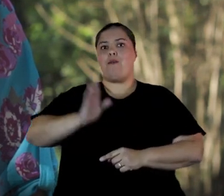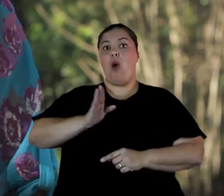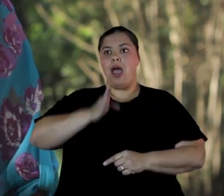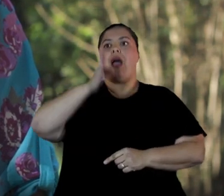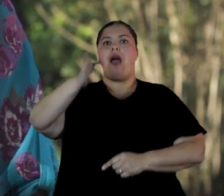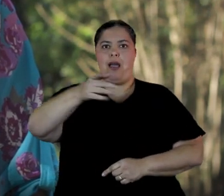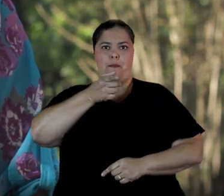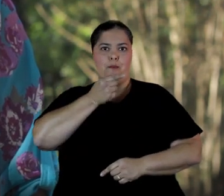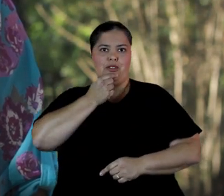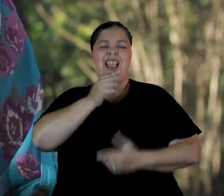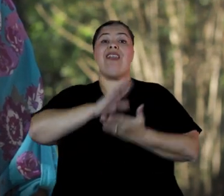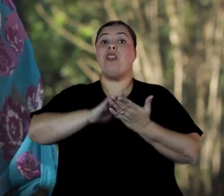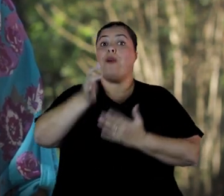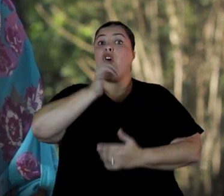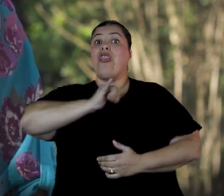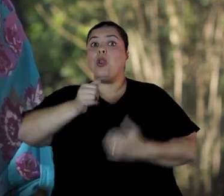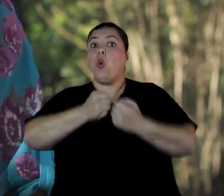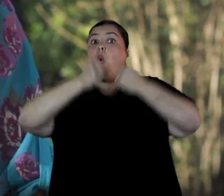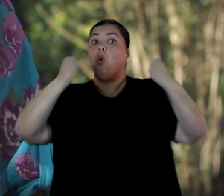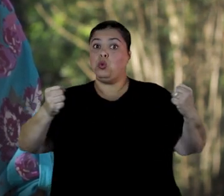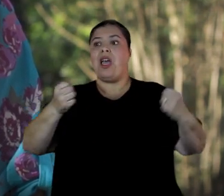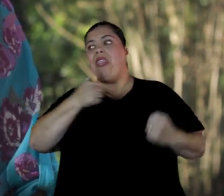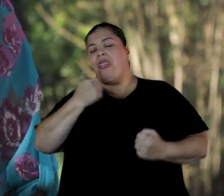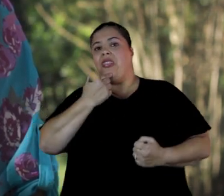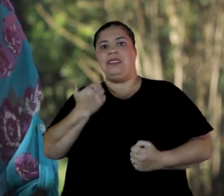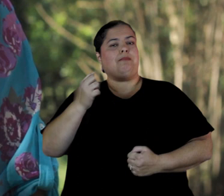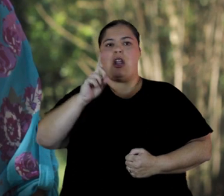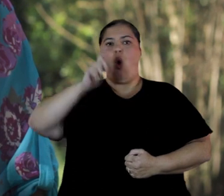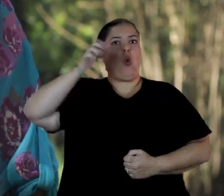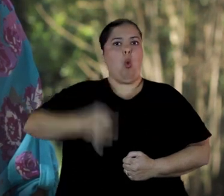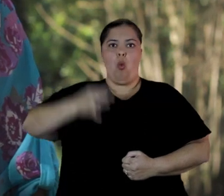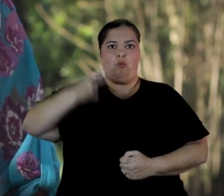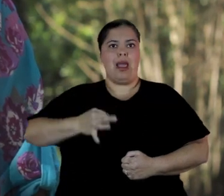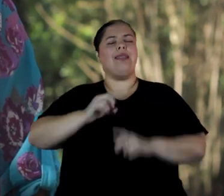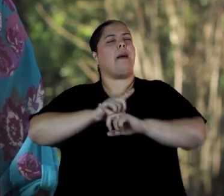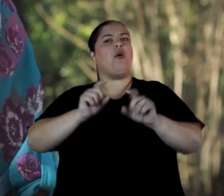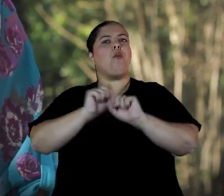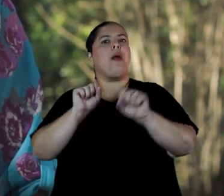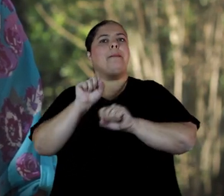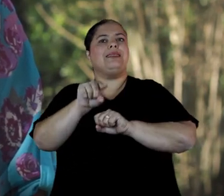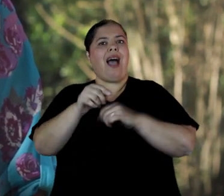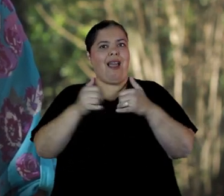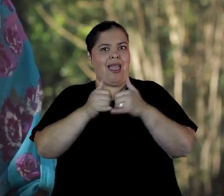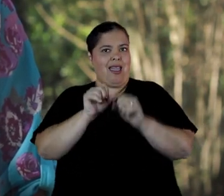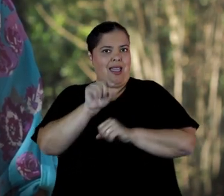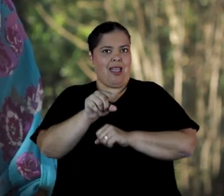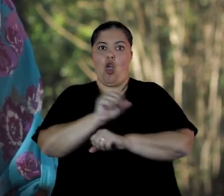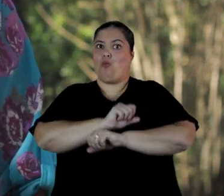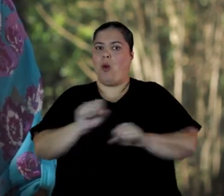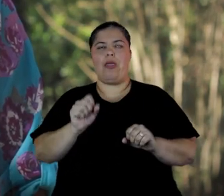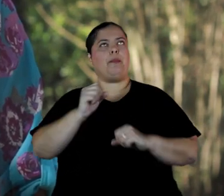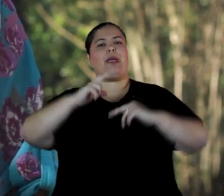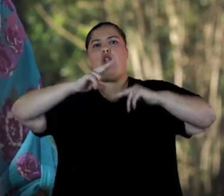nuevamente porque él está incumpliendo. Tampoco puede mandarle un mensaje de texto, tampoco puede escribirle en las redes sociales,